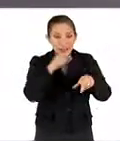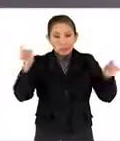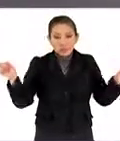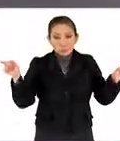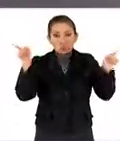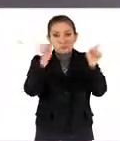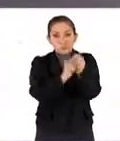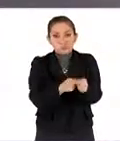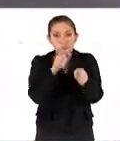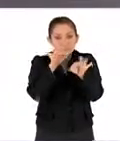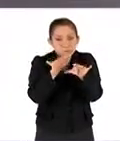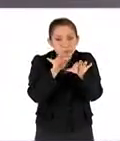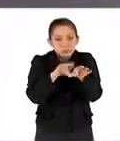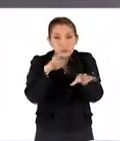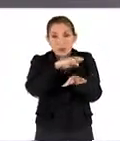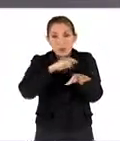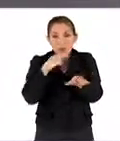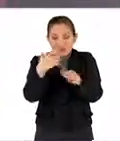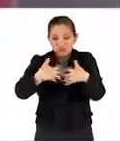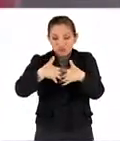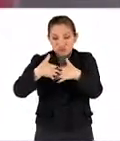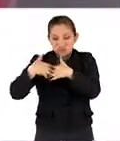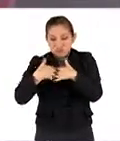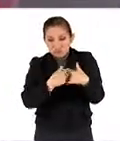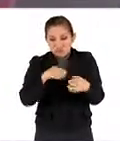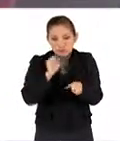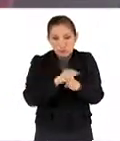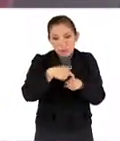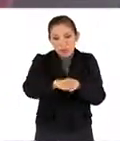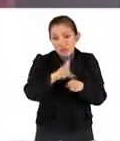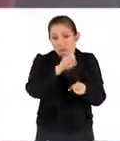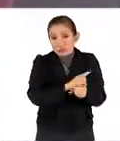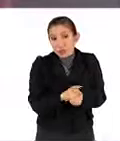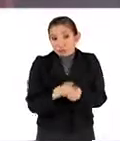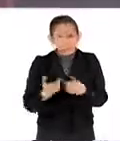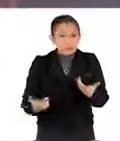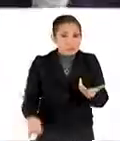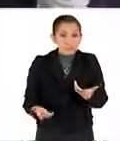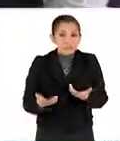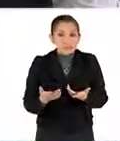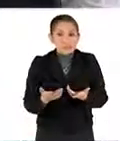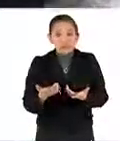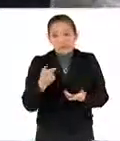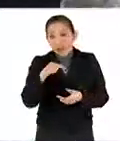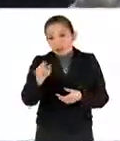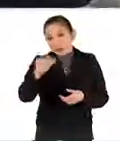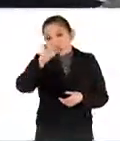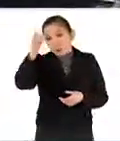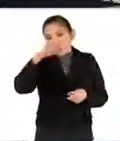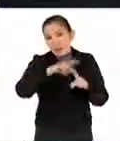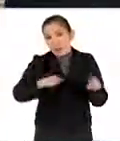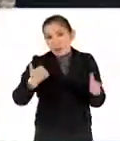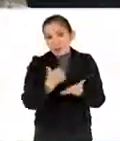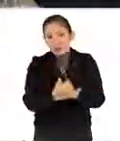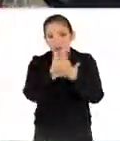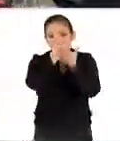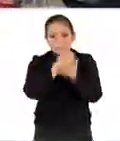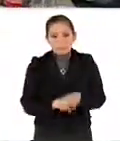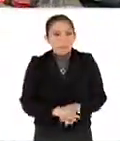en algunos casos esto al orden de semanas o días y nos da otro horizonte totalmente.